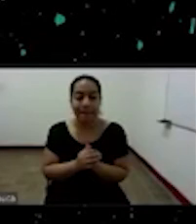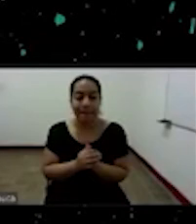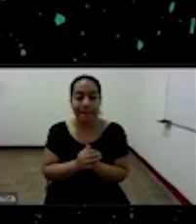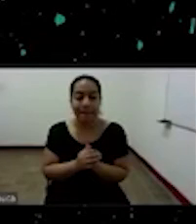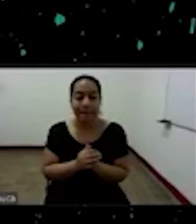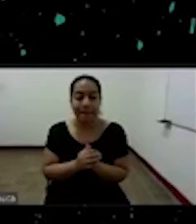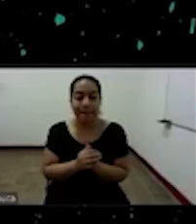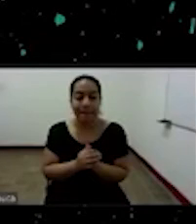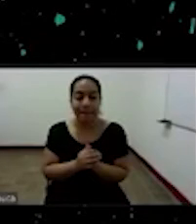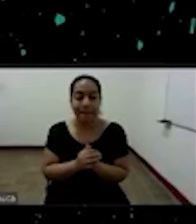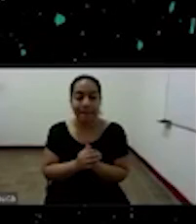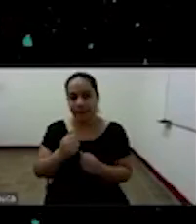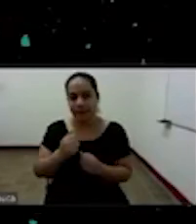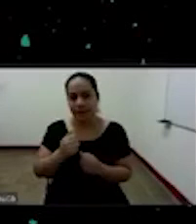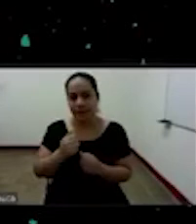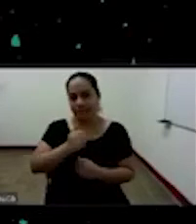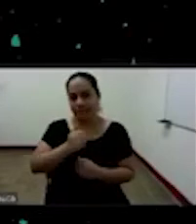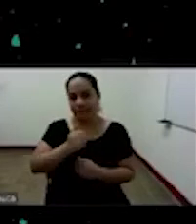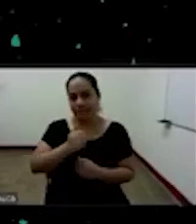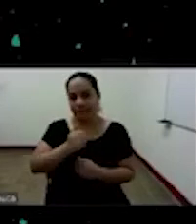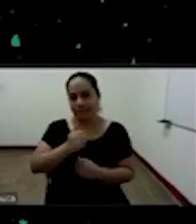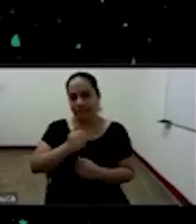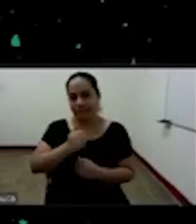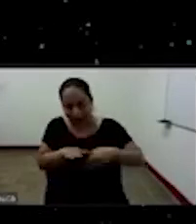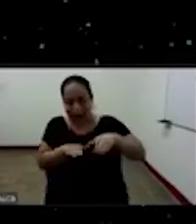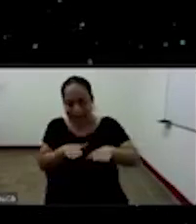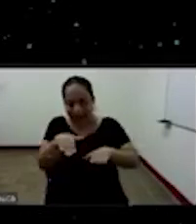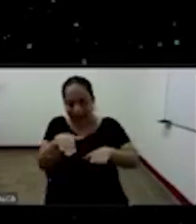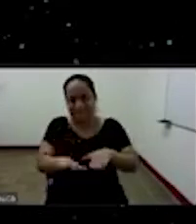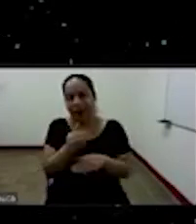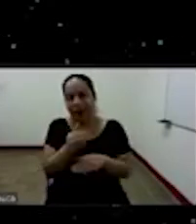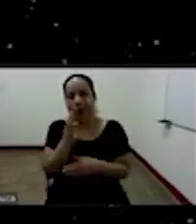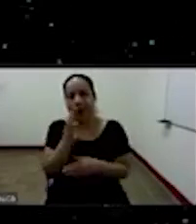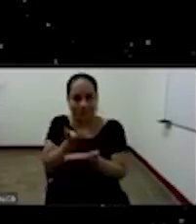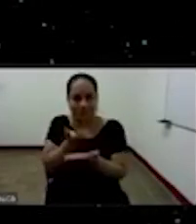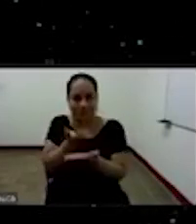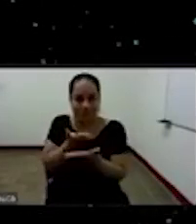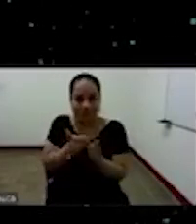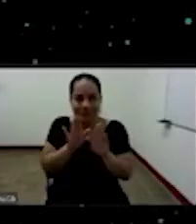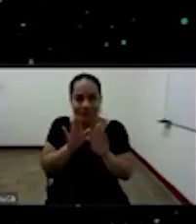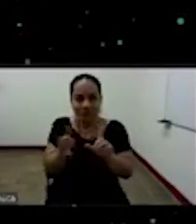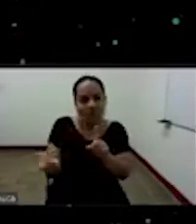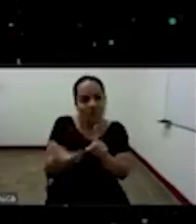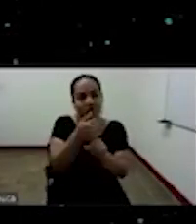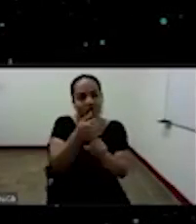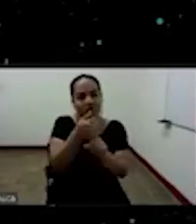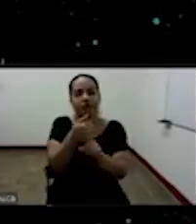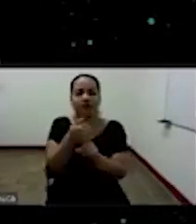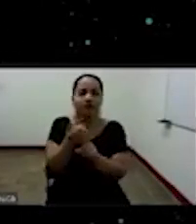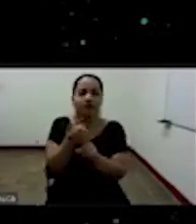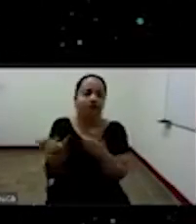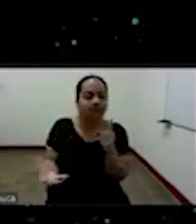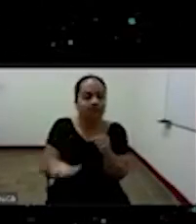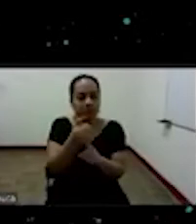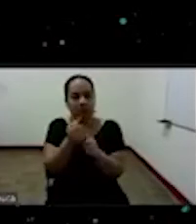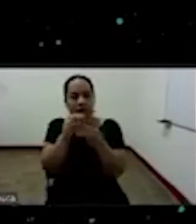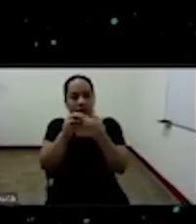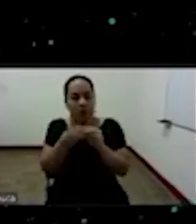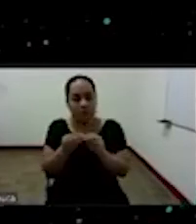esos son como unos pasos para que propone para para alcanzar eh esa transmodernidad